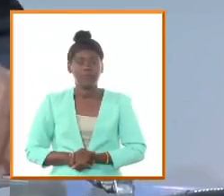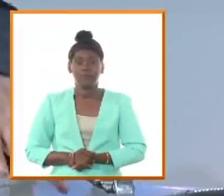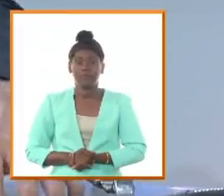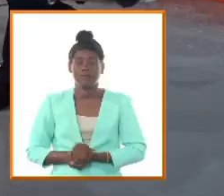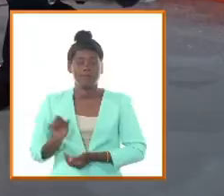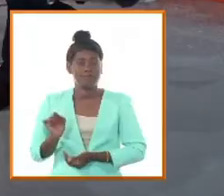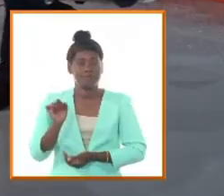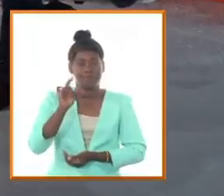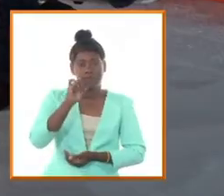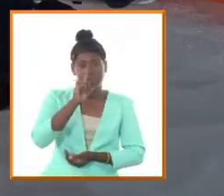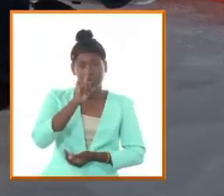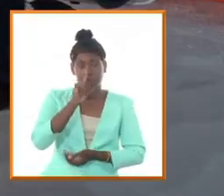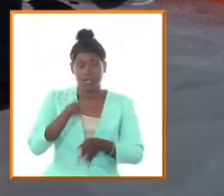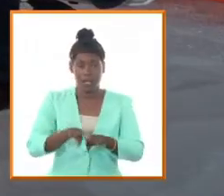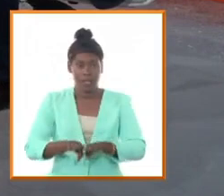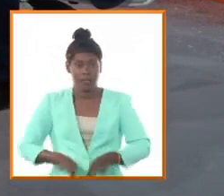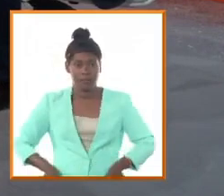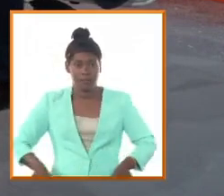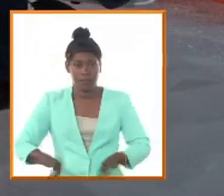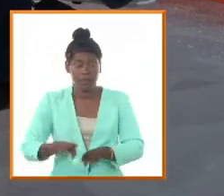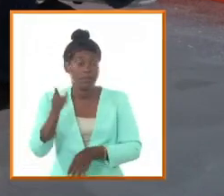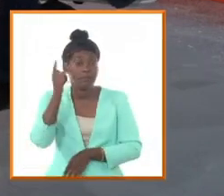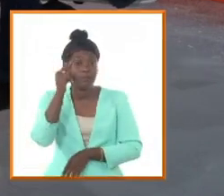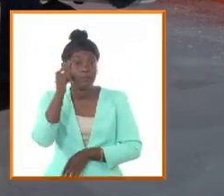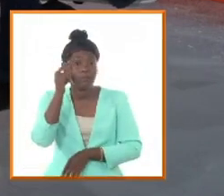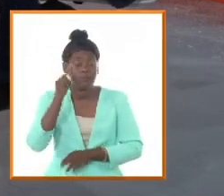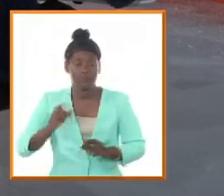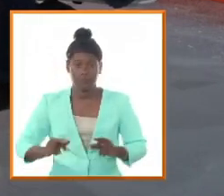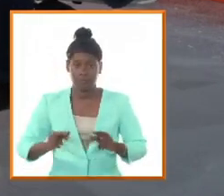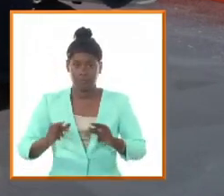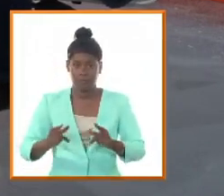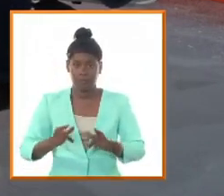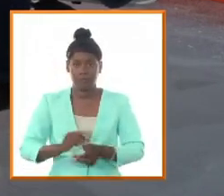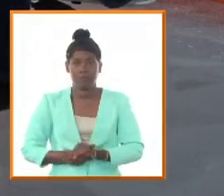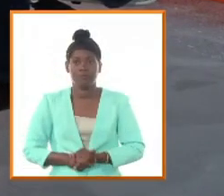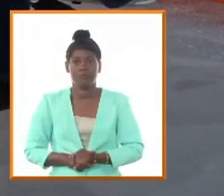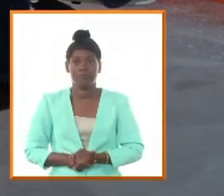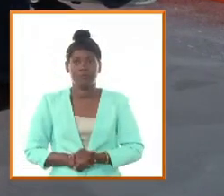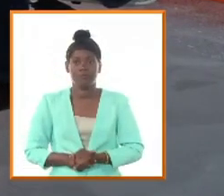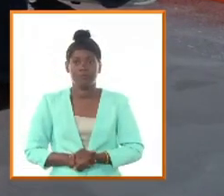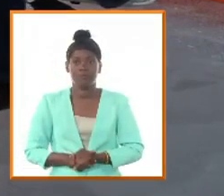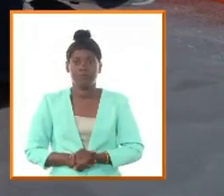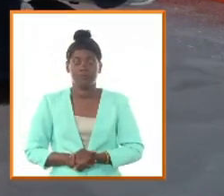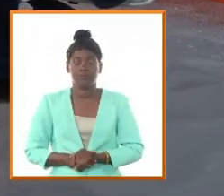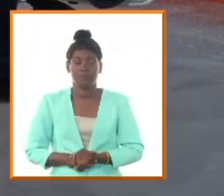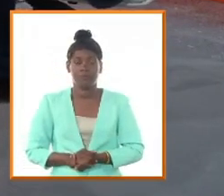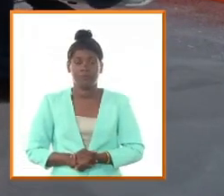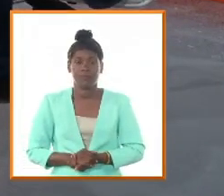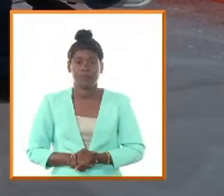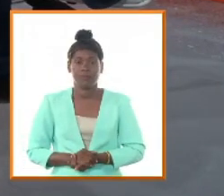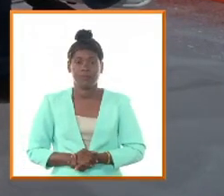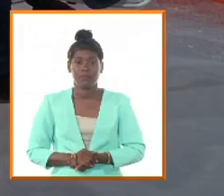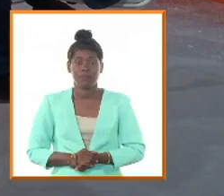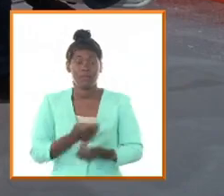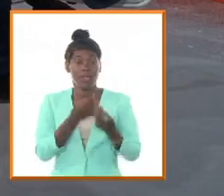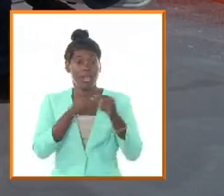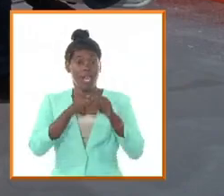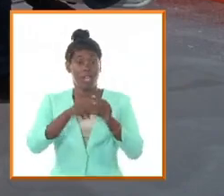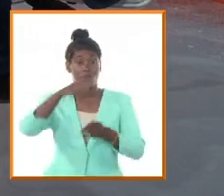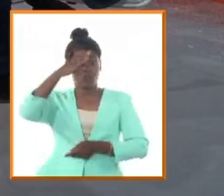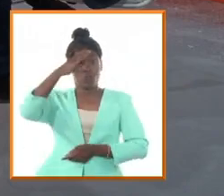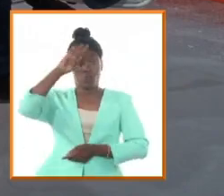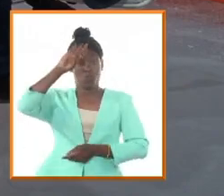me despido en esta mesa redonda recordando otra vez un fragmento de uno de los sonetos de Rubén Martínez Villena héroe cubano de valor